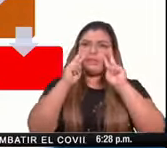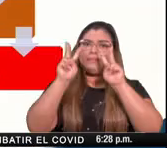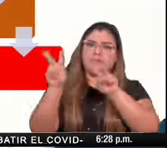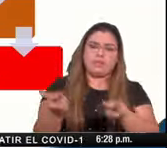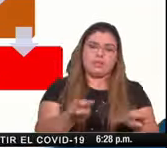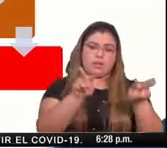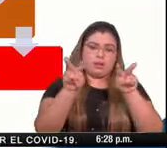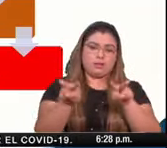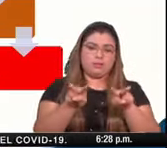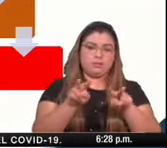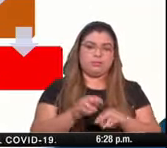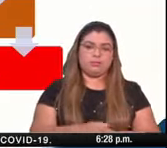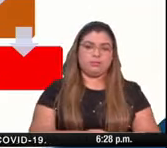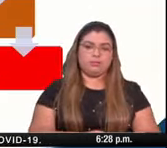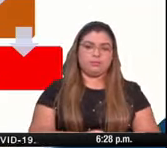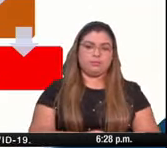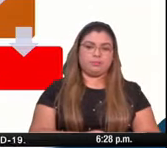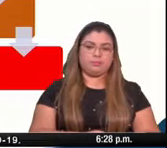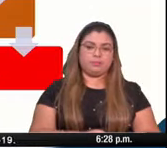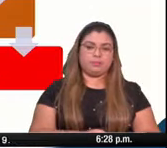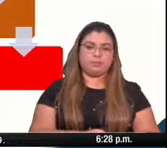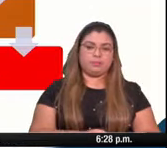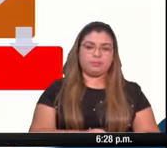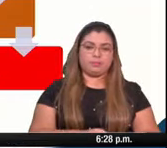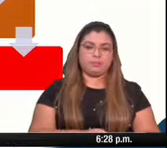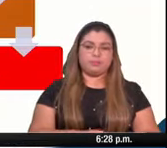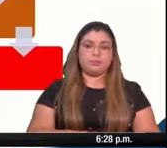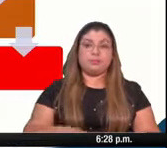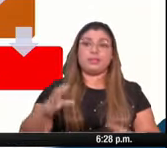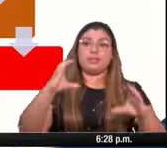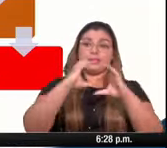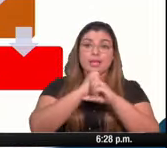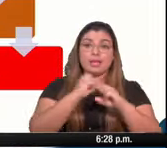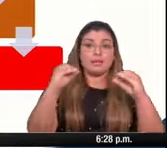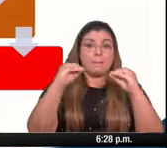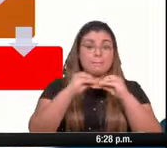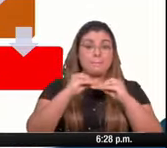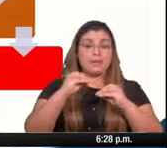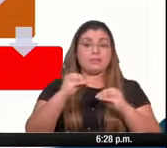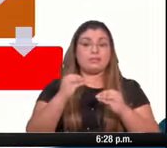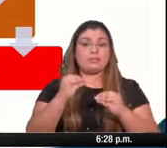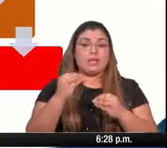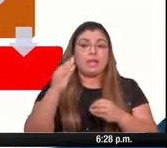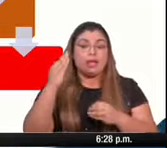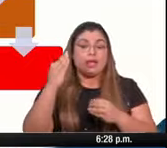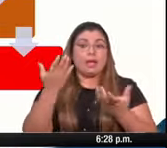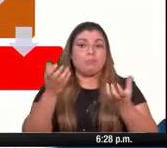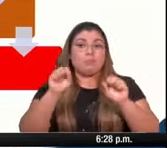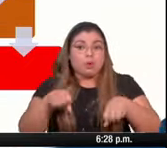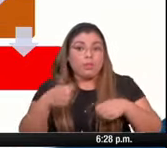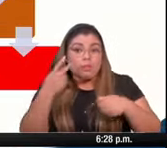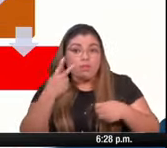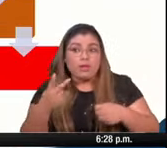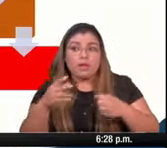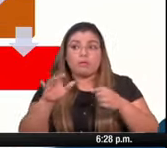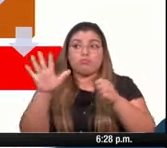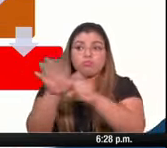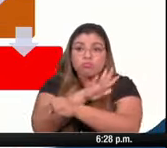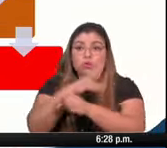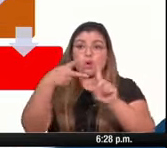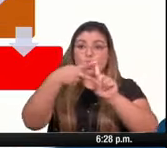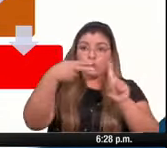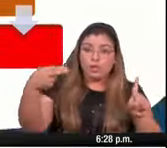el desborde de los cuatro indicadores para la apertura se refuerza esa capacidad instalada en albergues